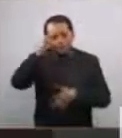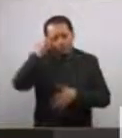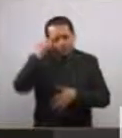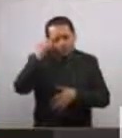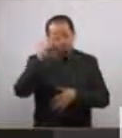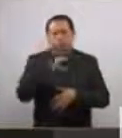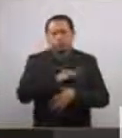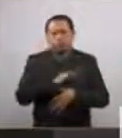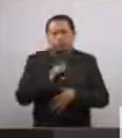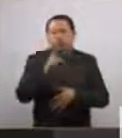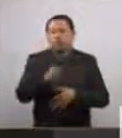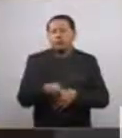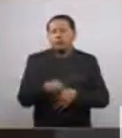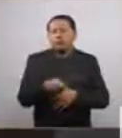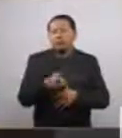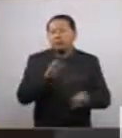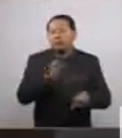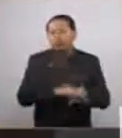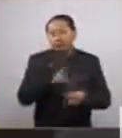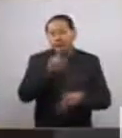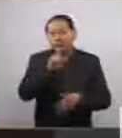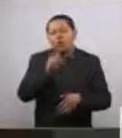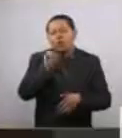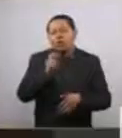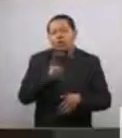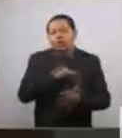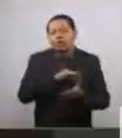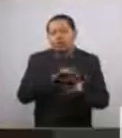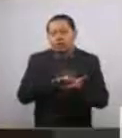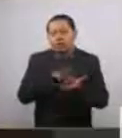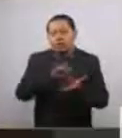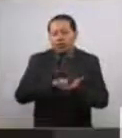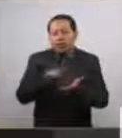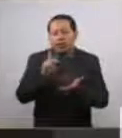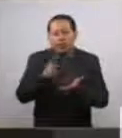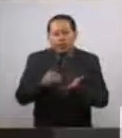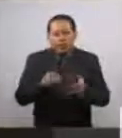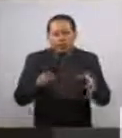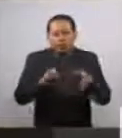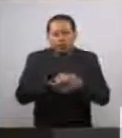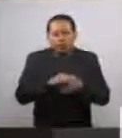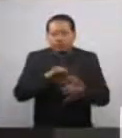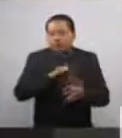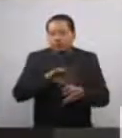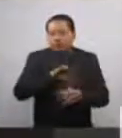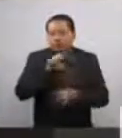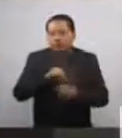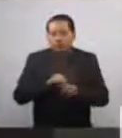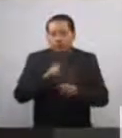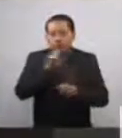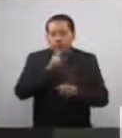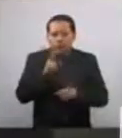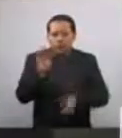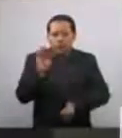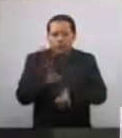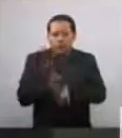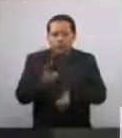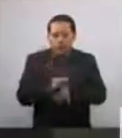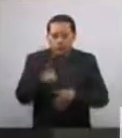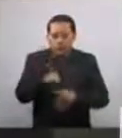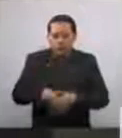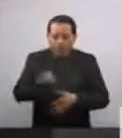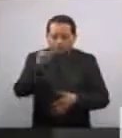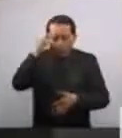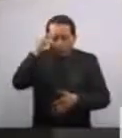aunque sería más agradable apoyar la coherencia y la integridad en la defensa de los